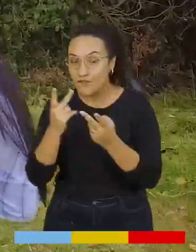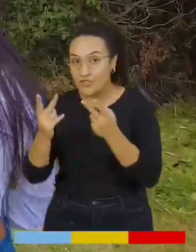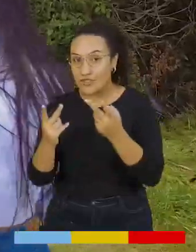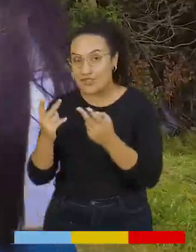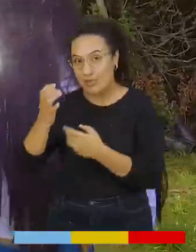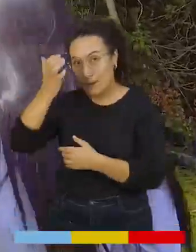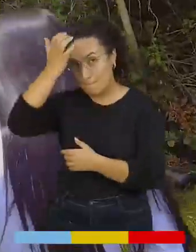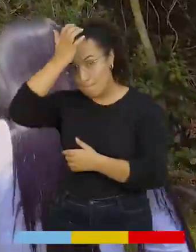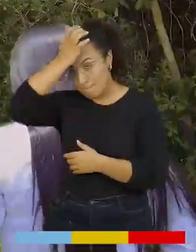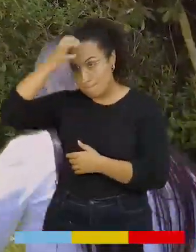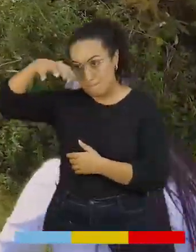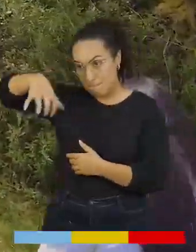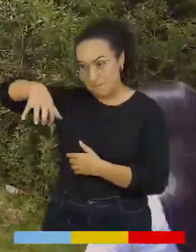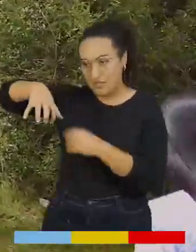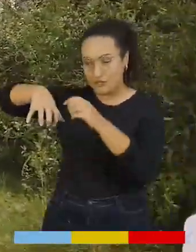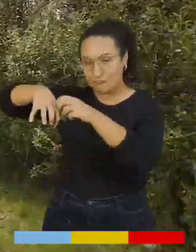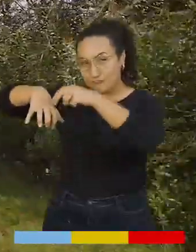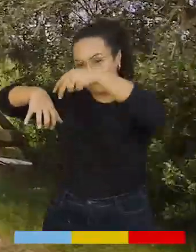la Piedra Colgada.